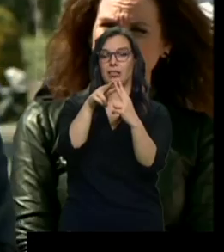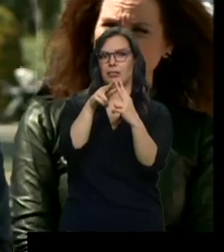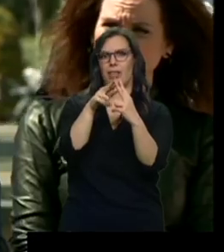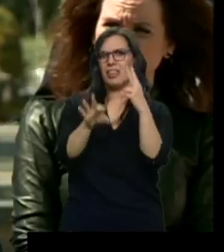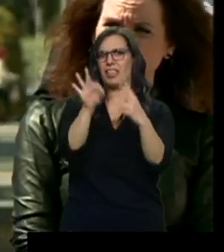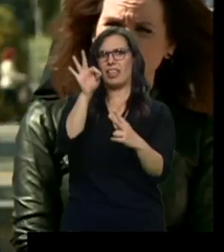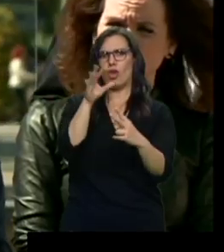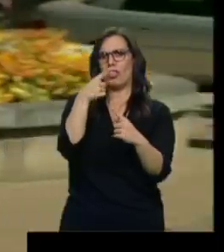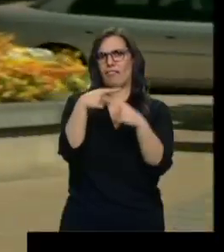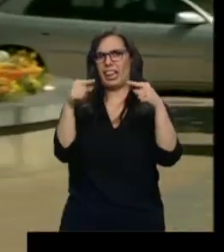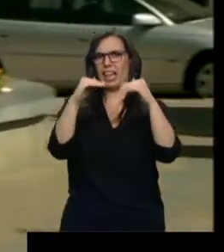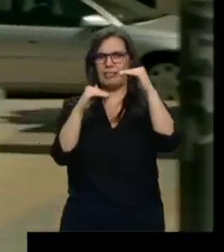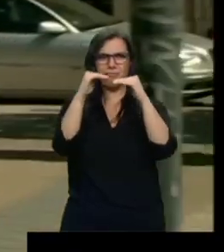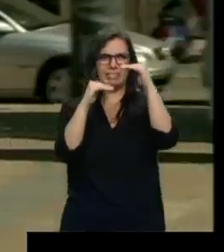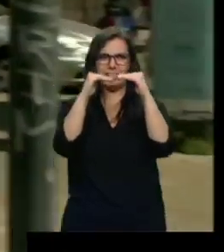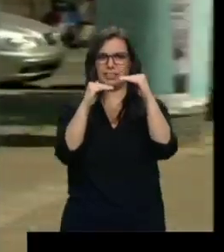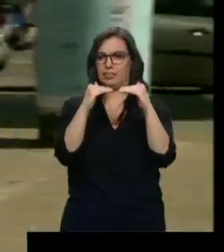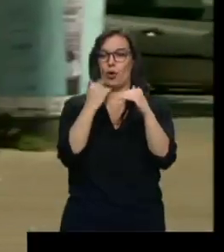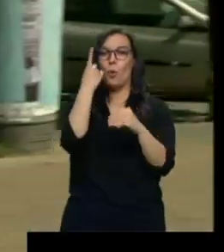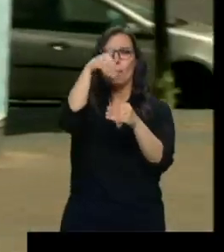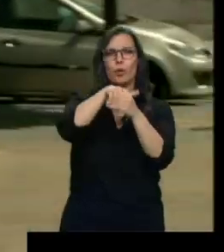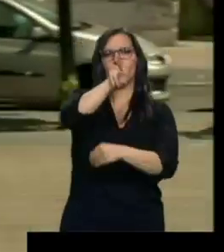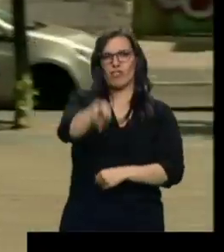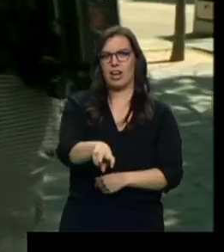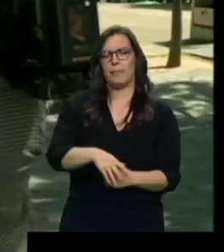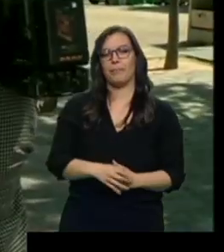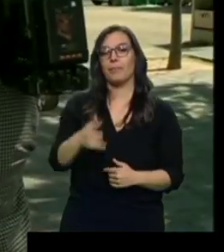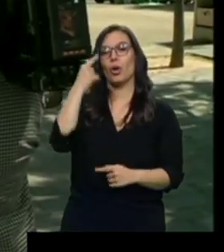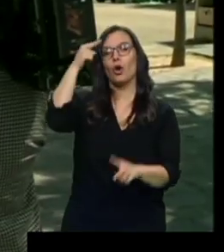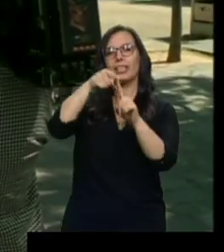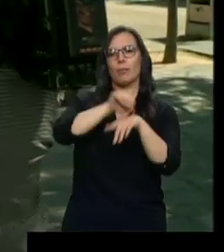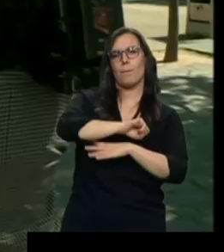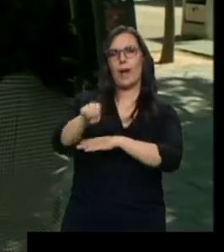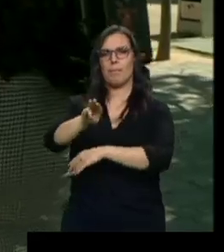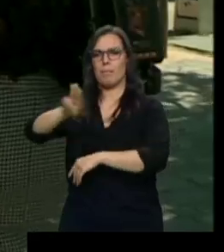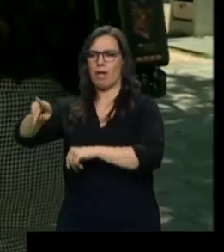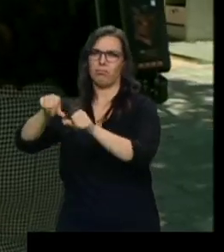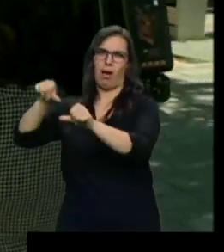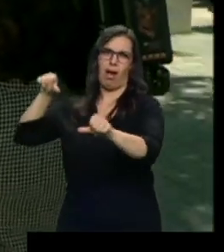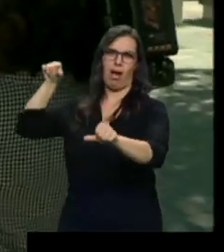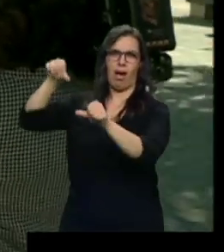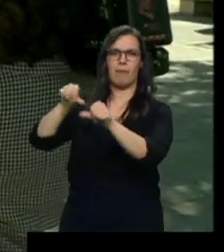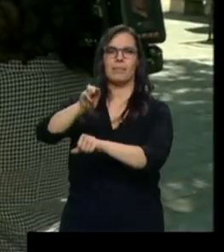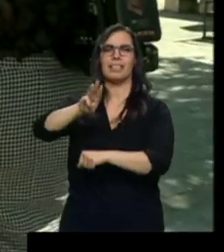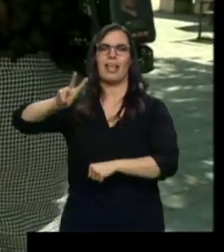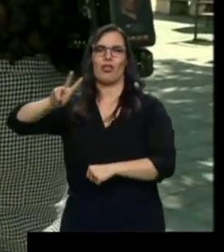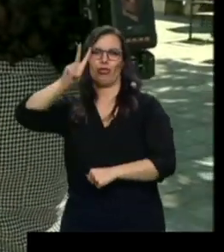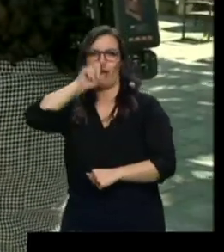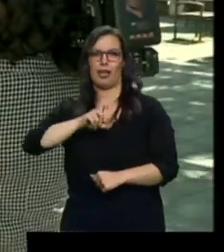votos. Cualquier voto cuenta. El objetivo es desbancar al PP después de 32 años. La estrategia, pegarse al territorio y